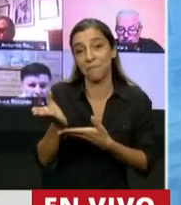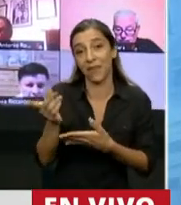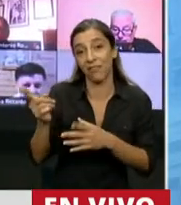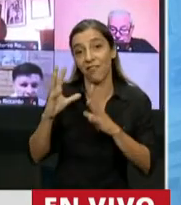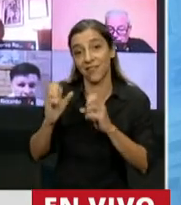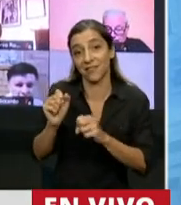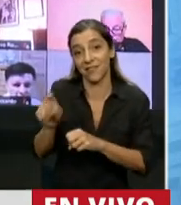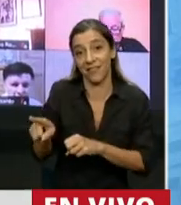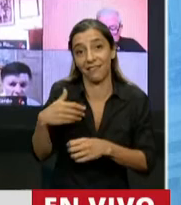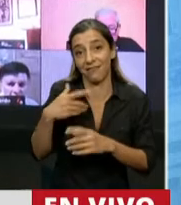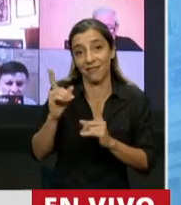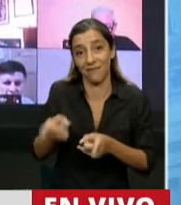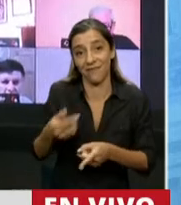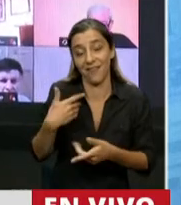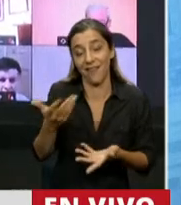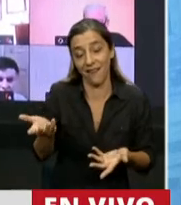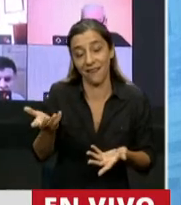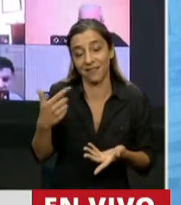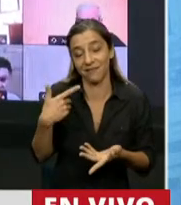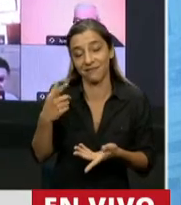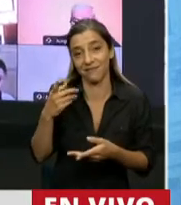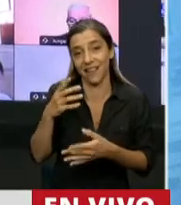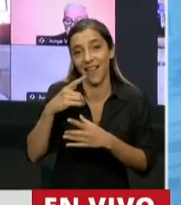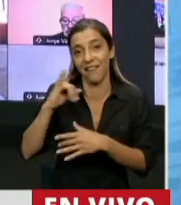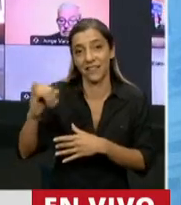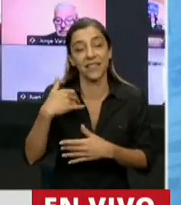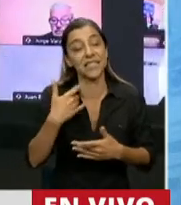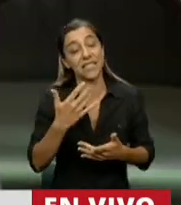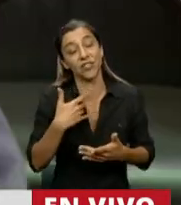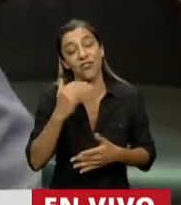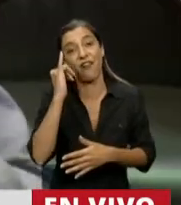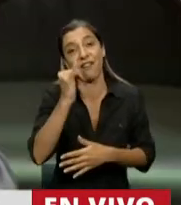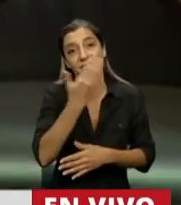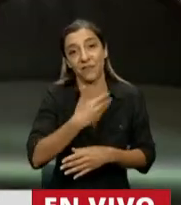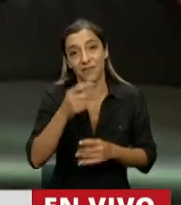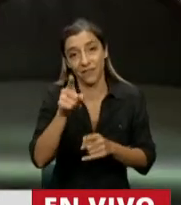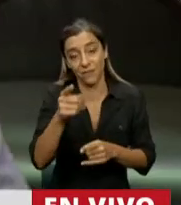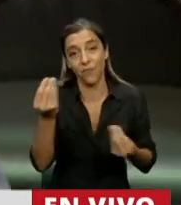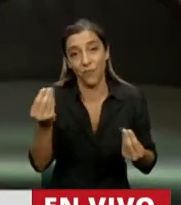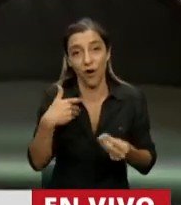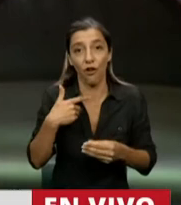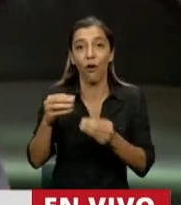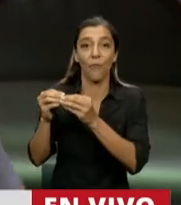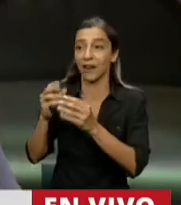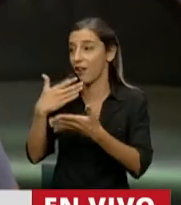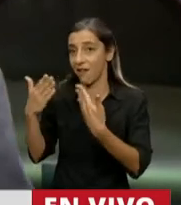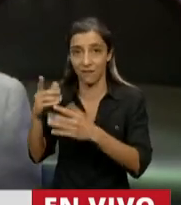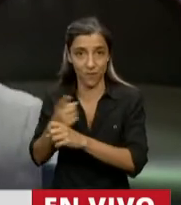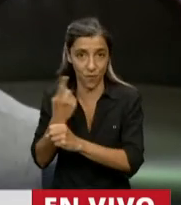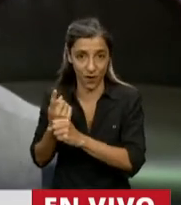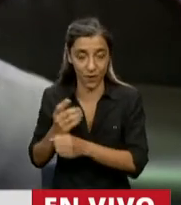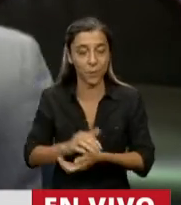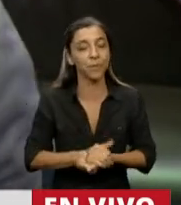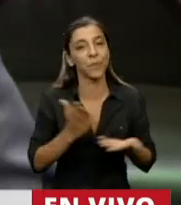parlamentaria. Gracias. usted porque como Presidente de la Cámara no puedo dirigirme a mis colegas Siga nomás, diputada. Siga, siga. Decía que, fíjese, Presidente,